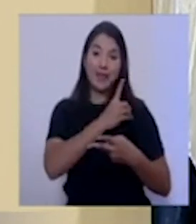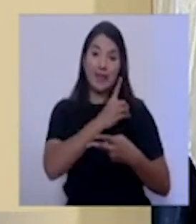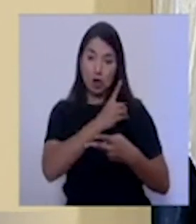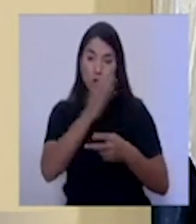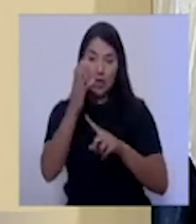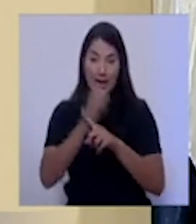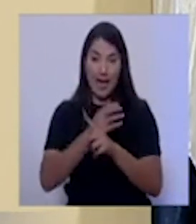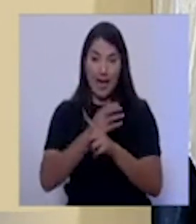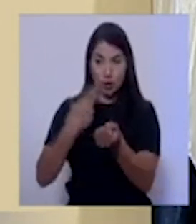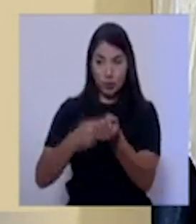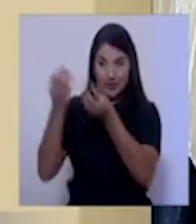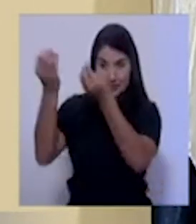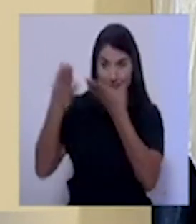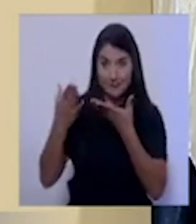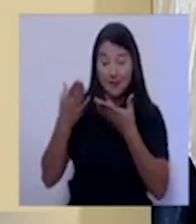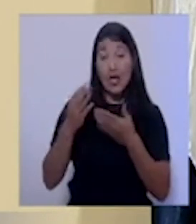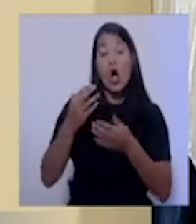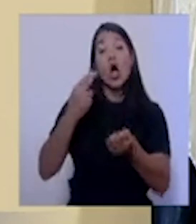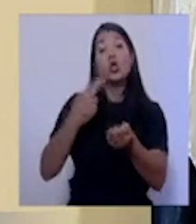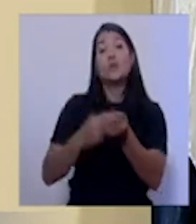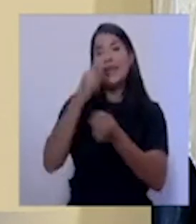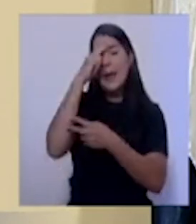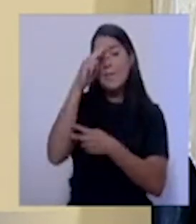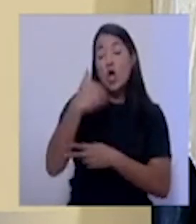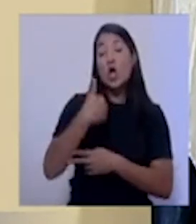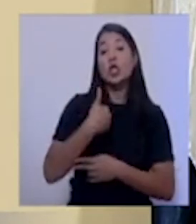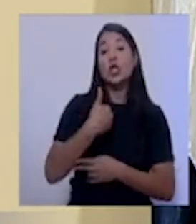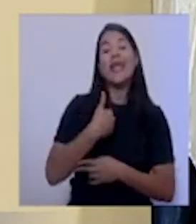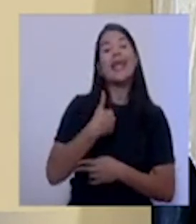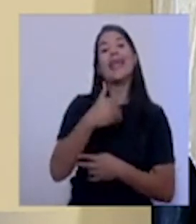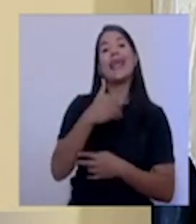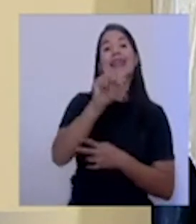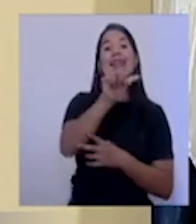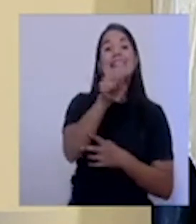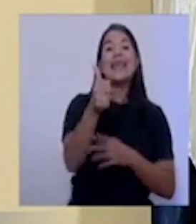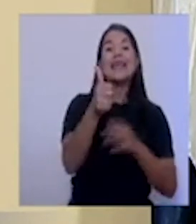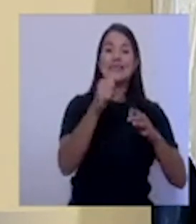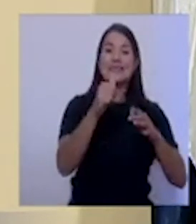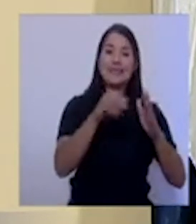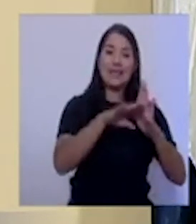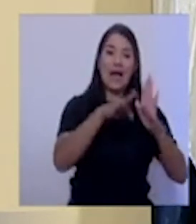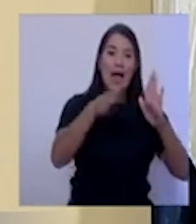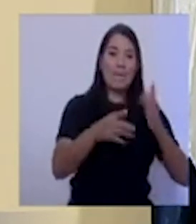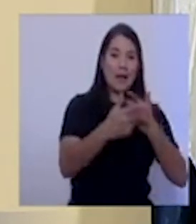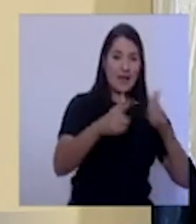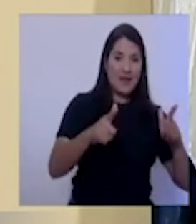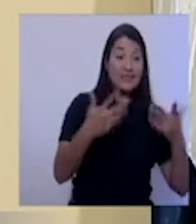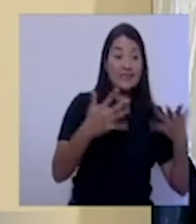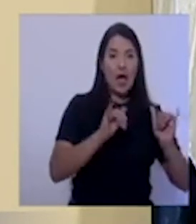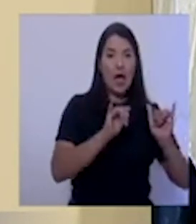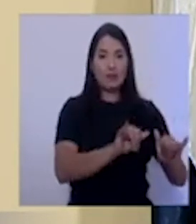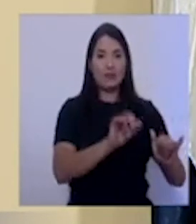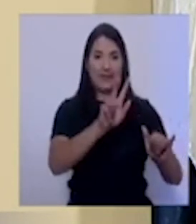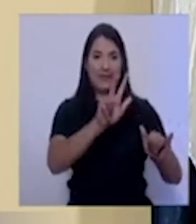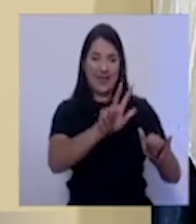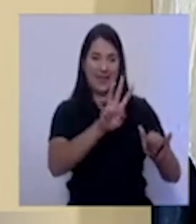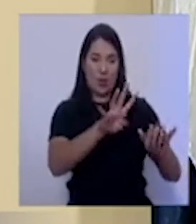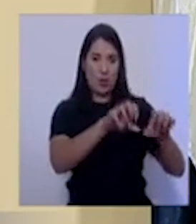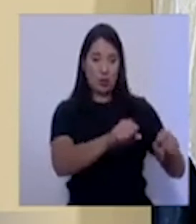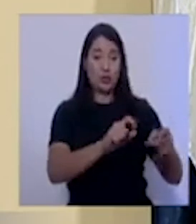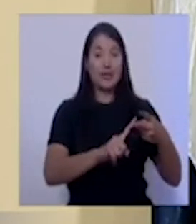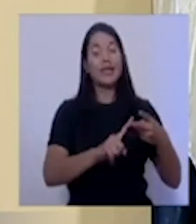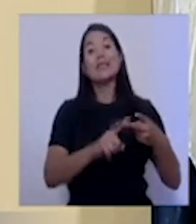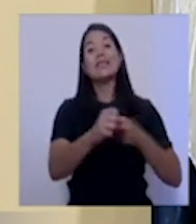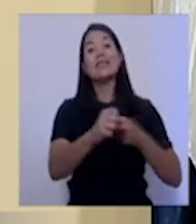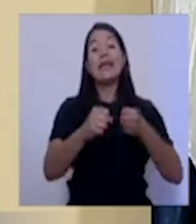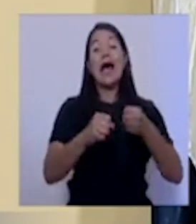en UCI disponibles 10 camas, hay 34 internados. Y de salón tenemos disponibles 22 camas,